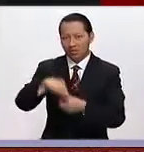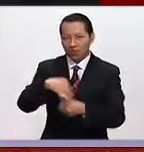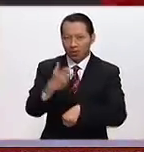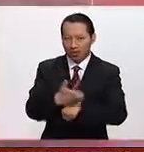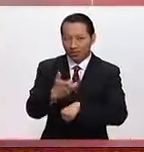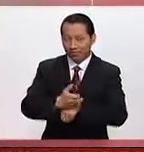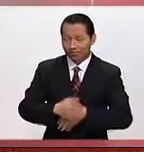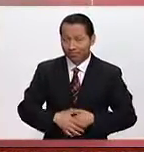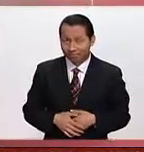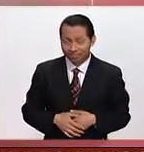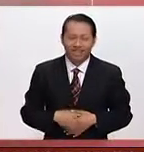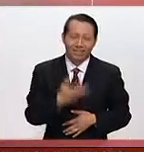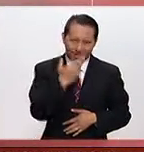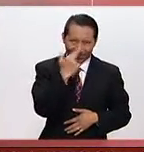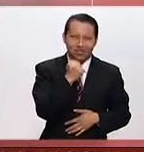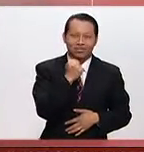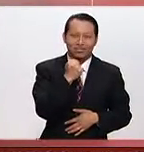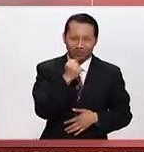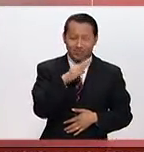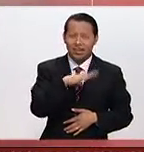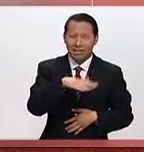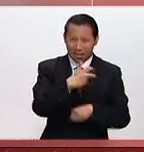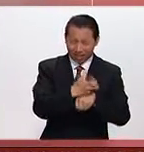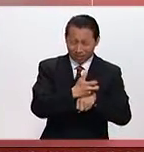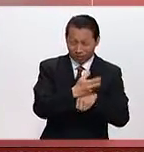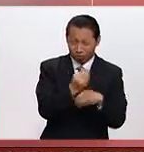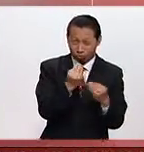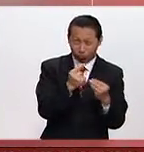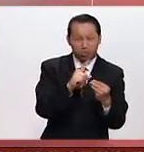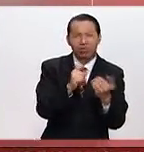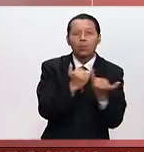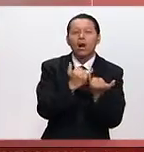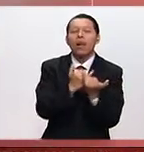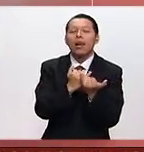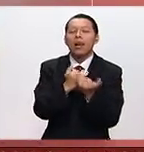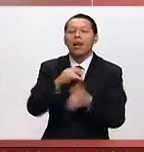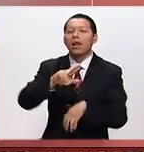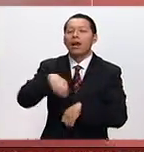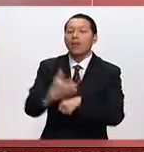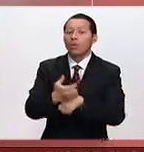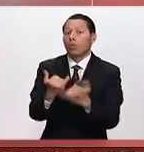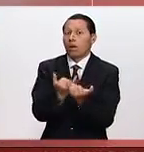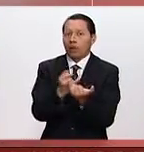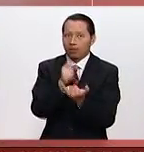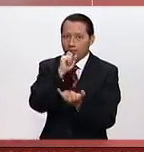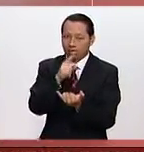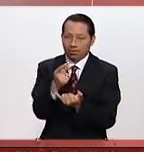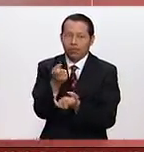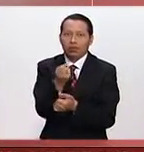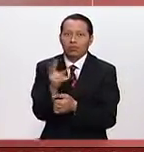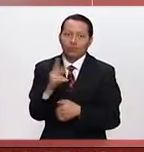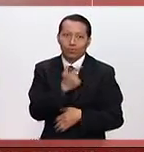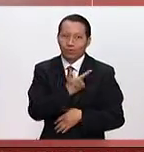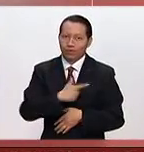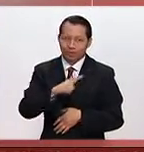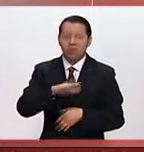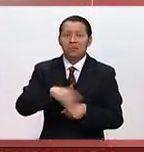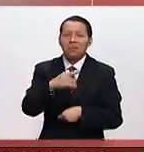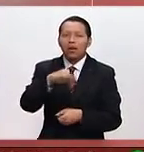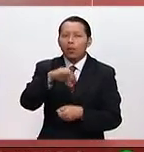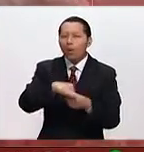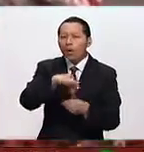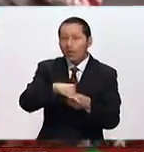Tiene toda la razón, no solamente para muchos estadounidenses, para muchos republicanos. En esta singular votación para